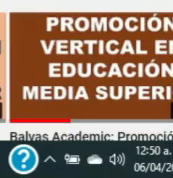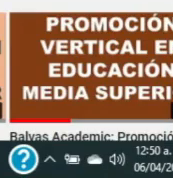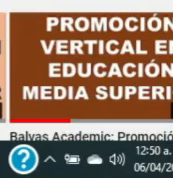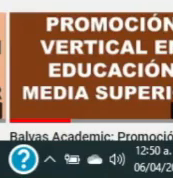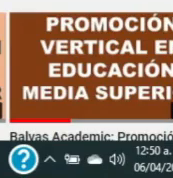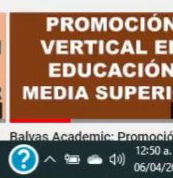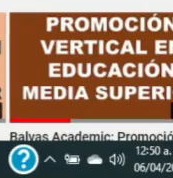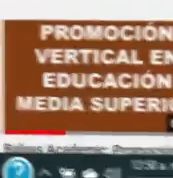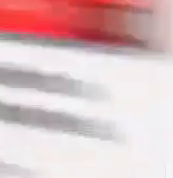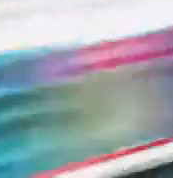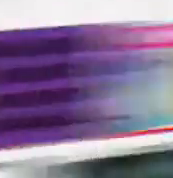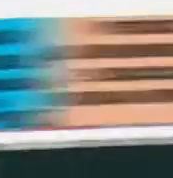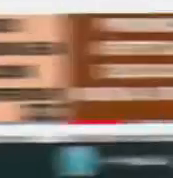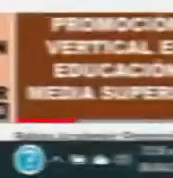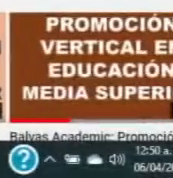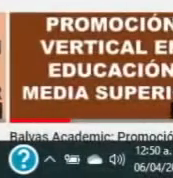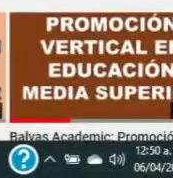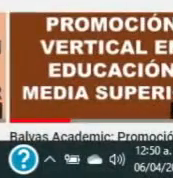JC.